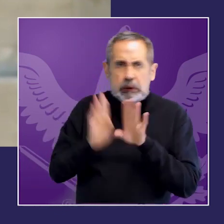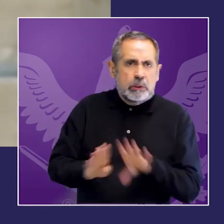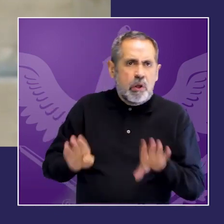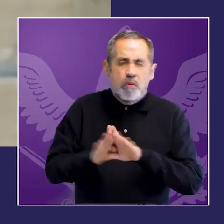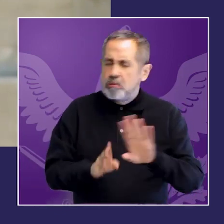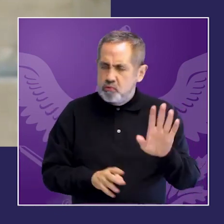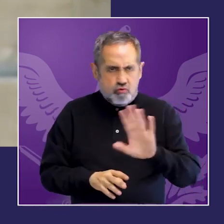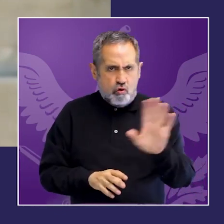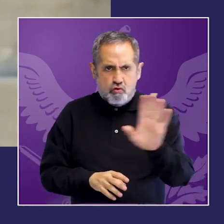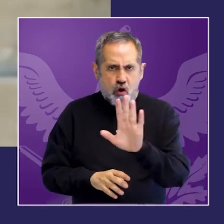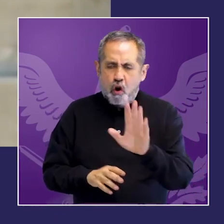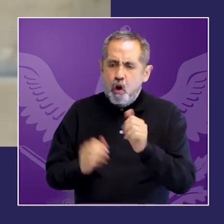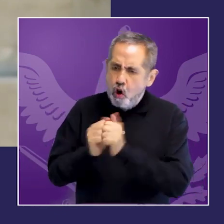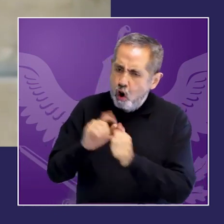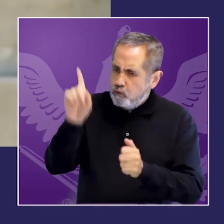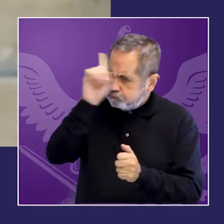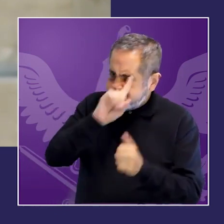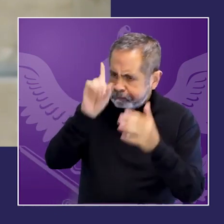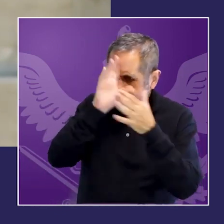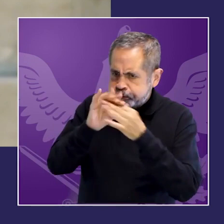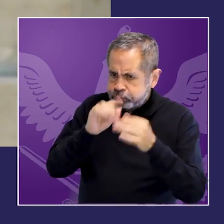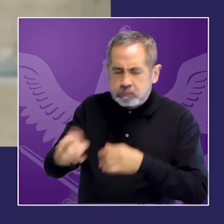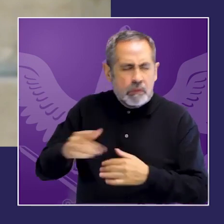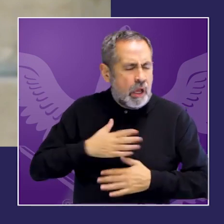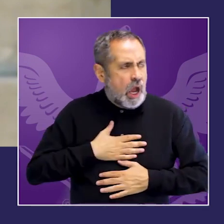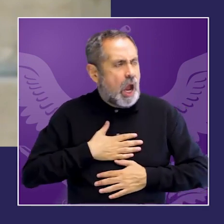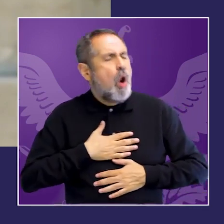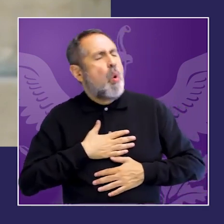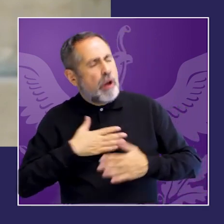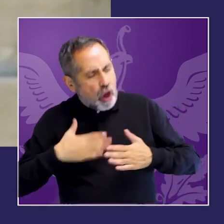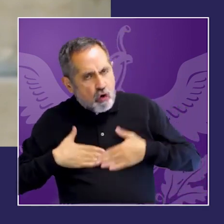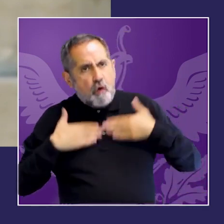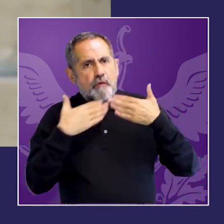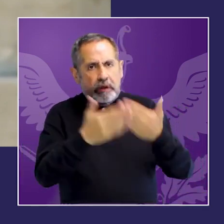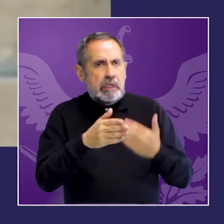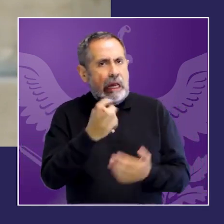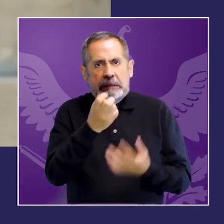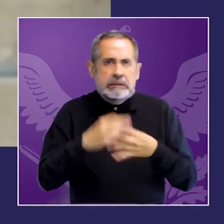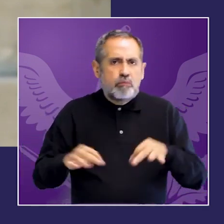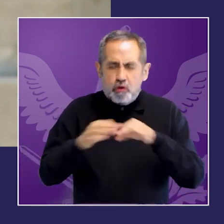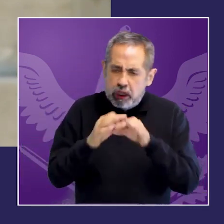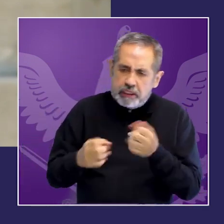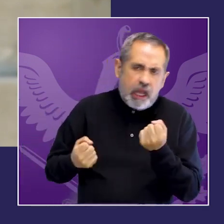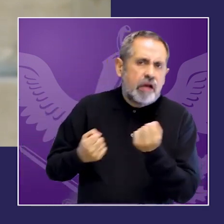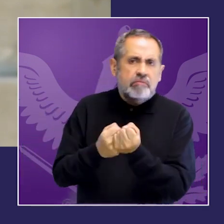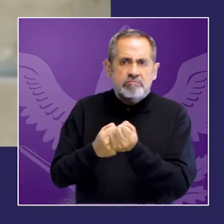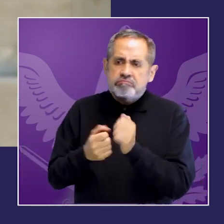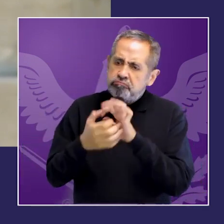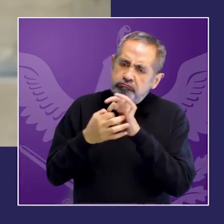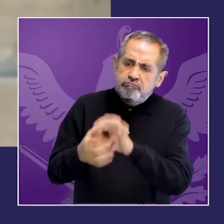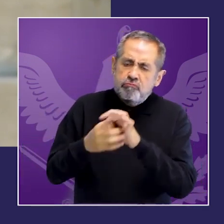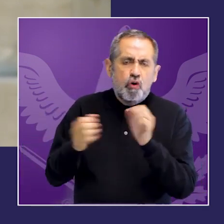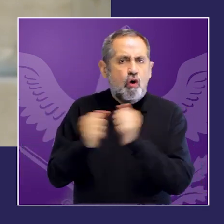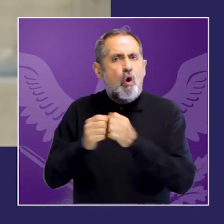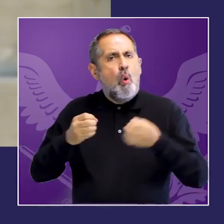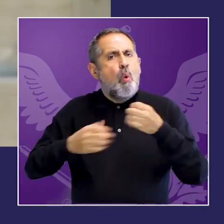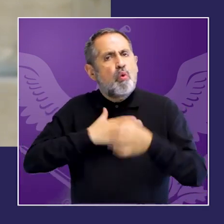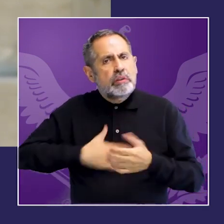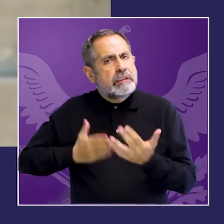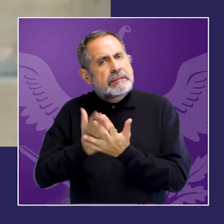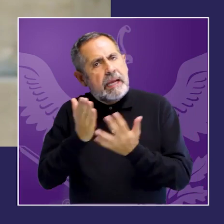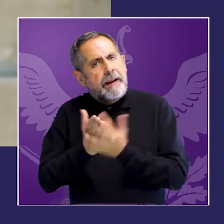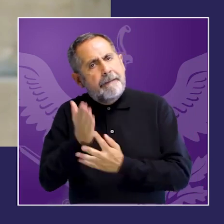fortalecer las barreras de acceso a la justicia finalmente recomendaciones para promover la participación civil